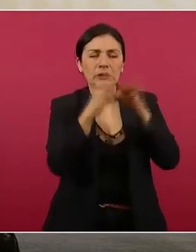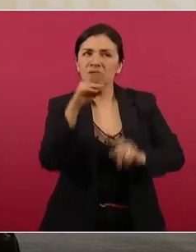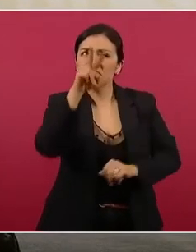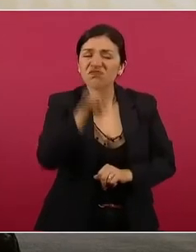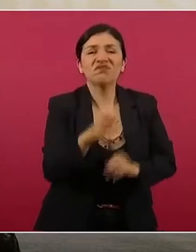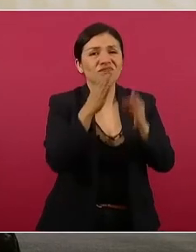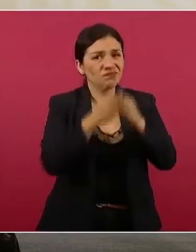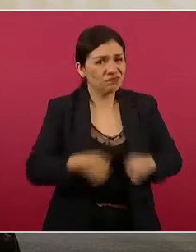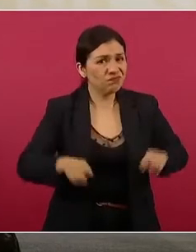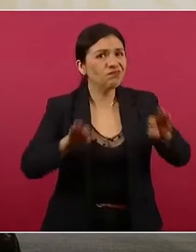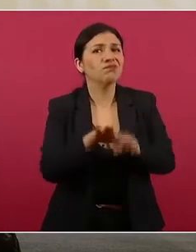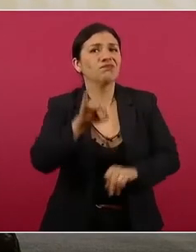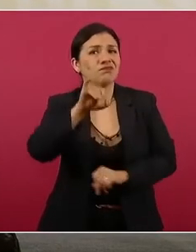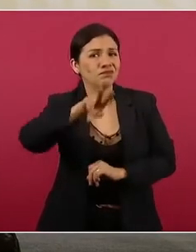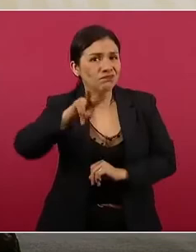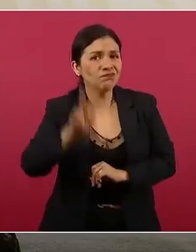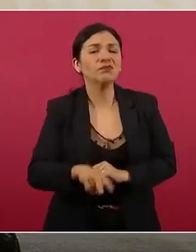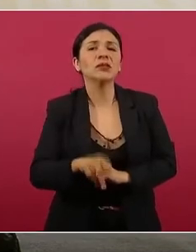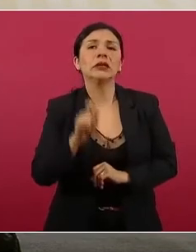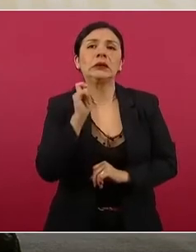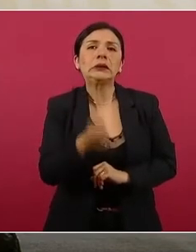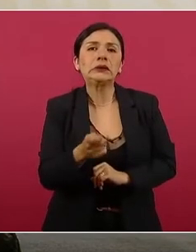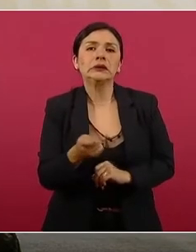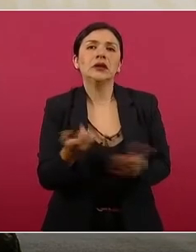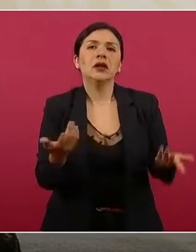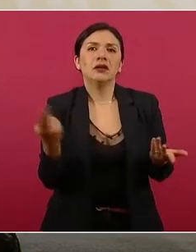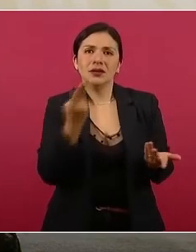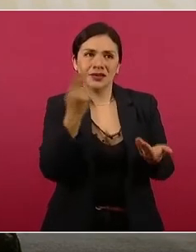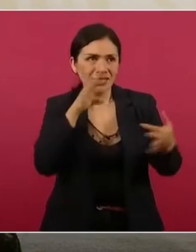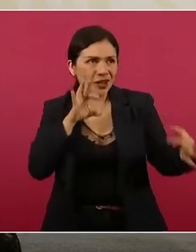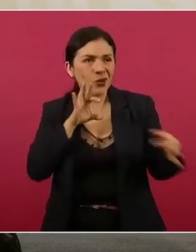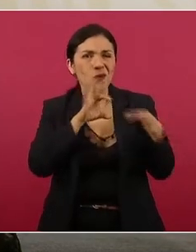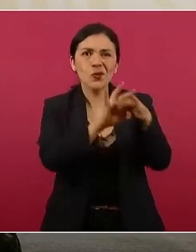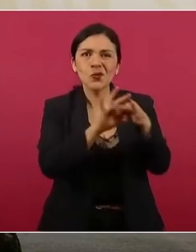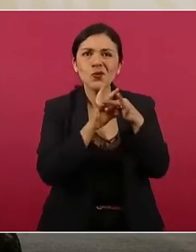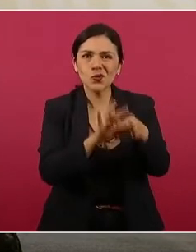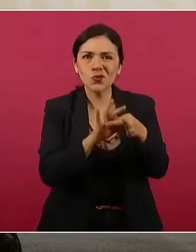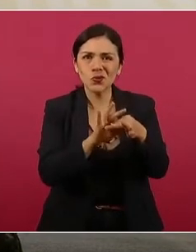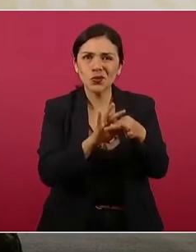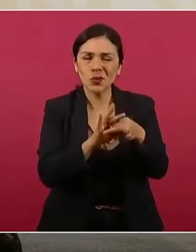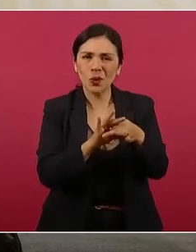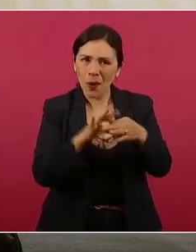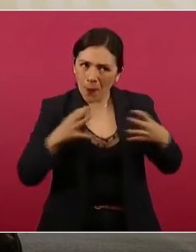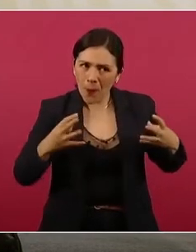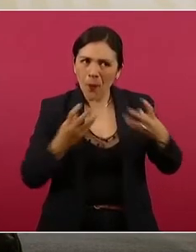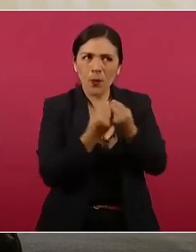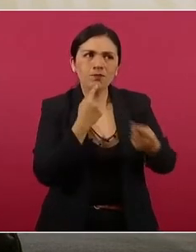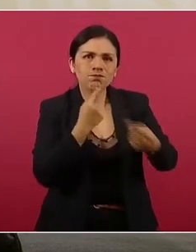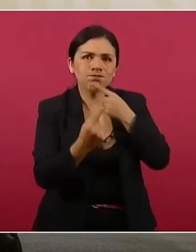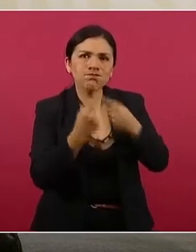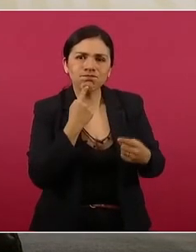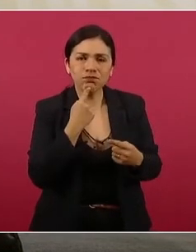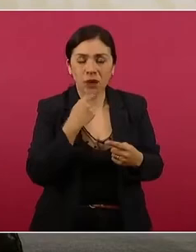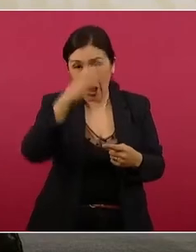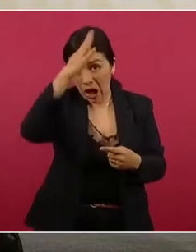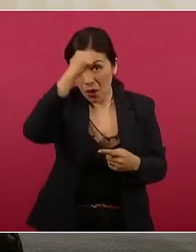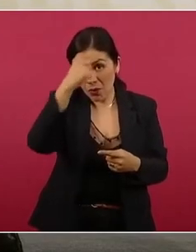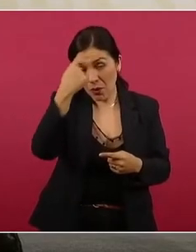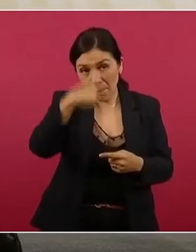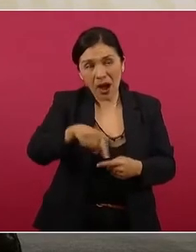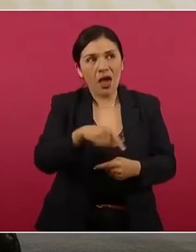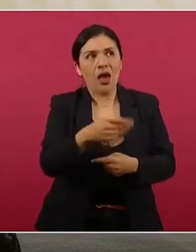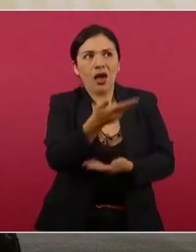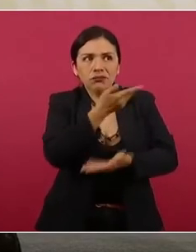importante unirnos, integrarnos con respecto a nuestras